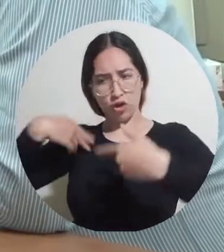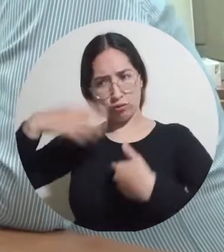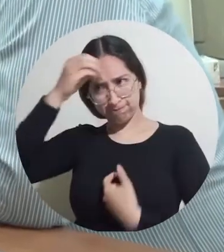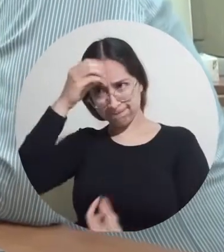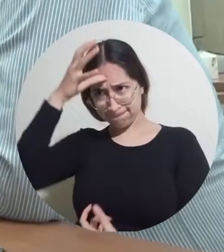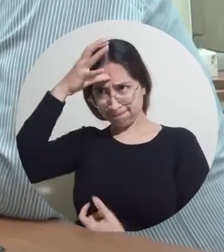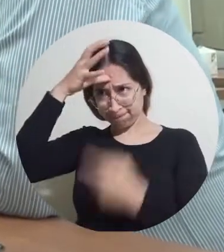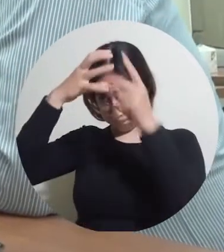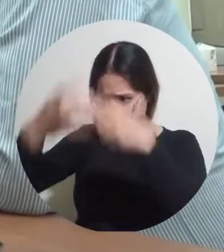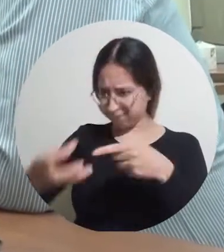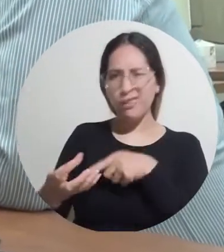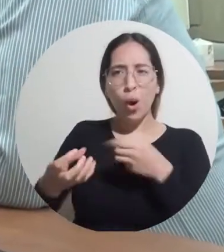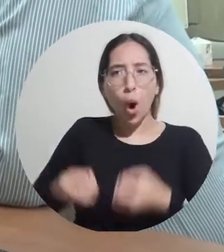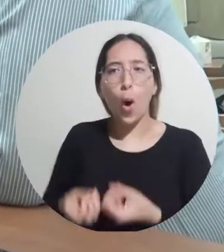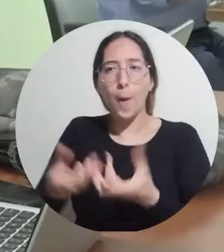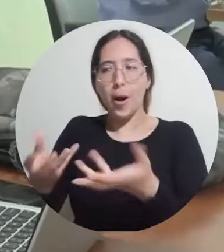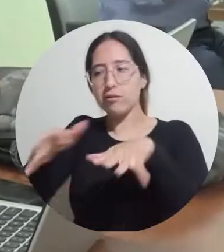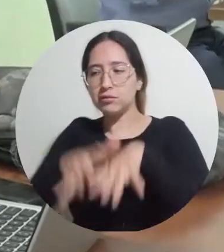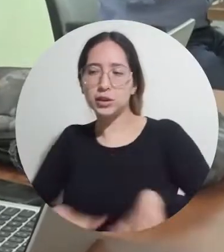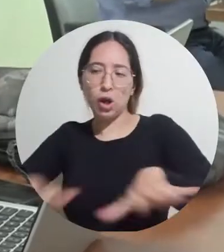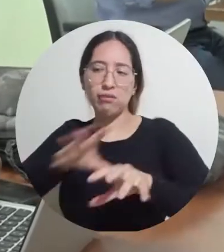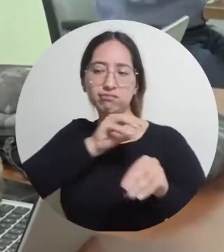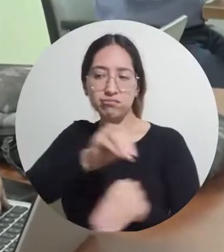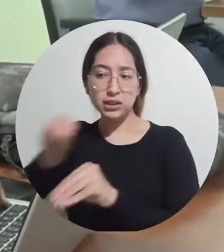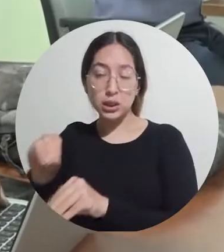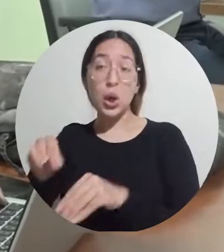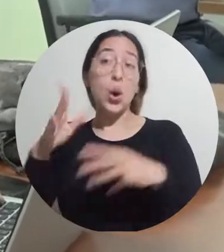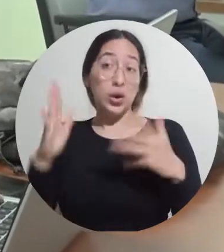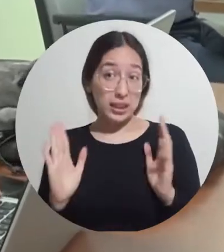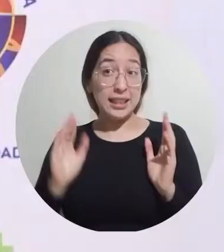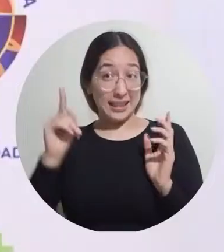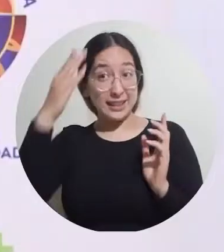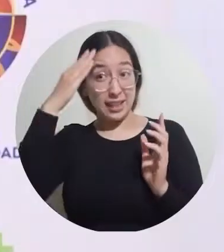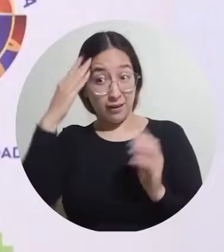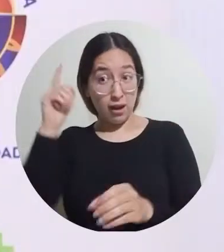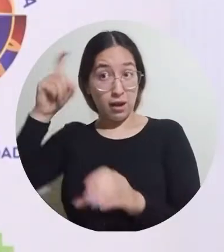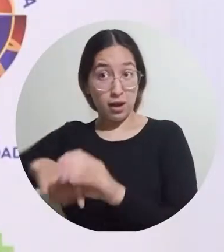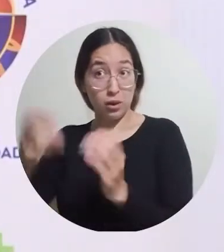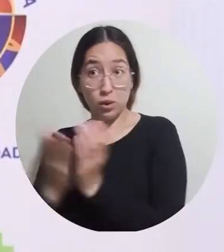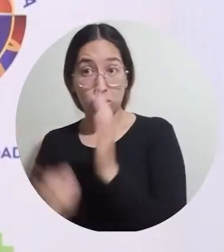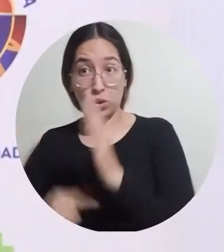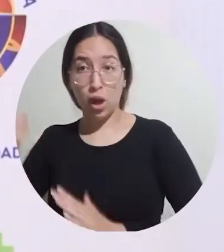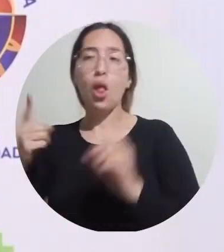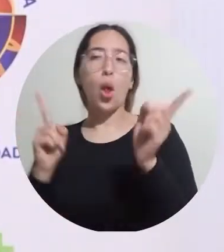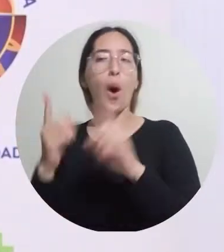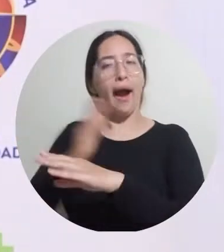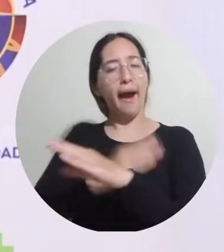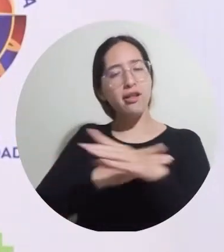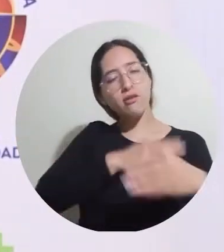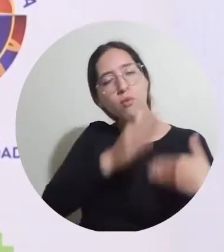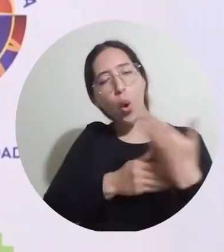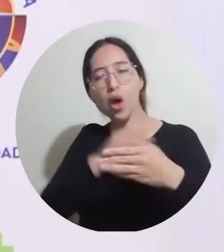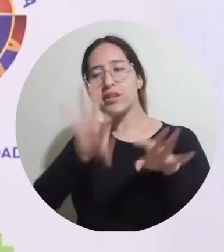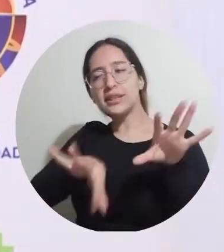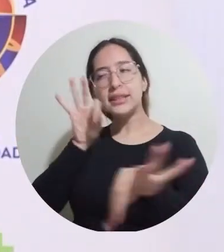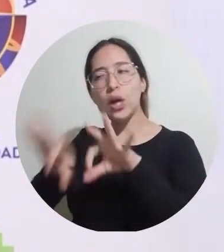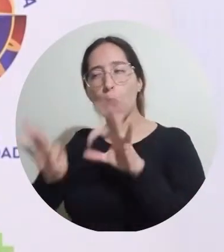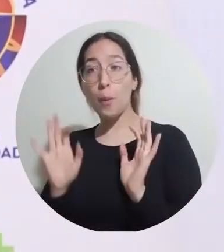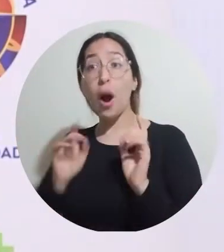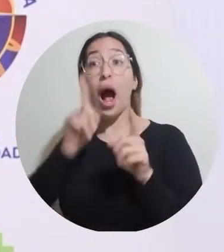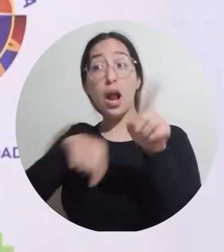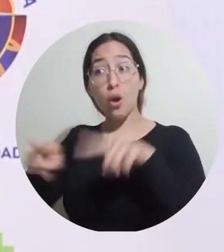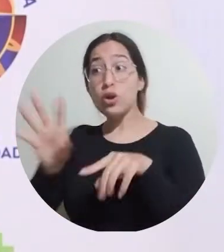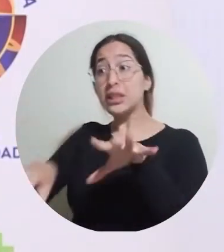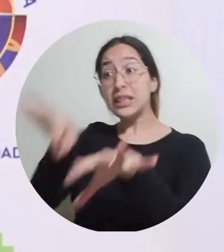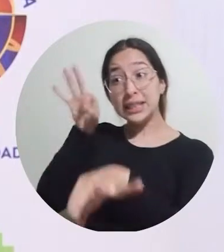Realmente felicitaciones porque han surtido un proceso de selección y muchos de ellos han sido incluso